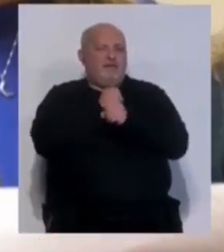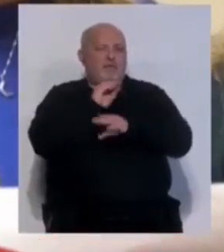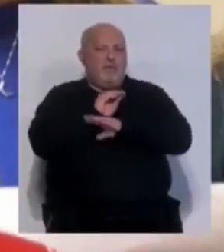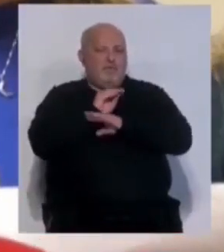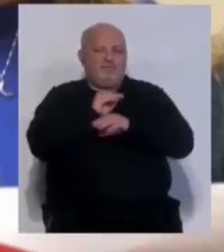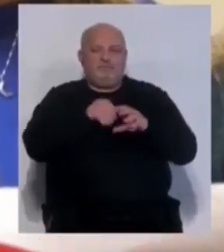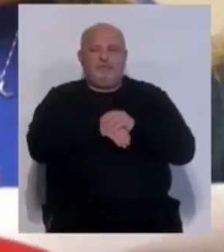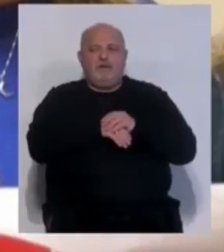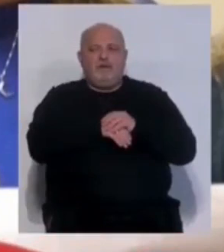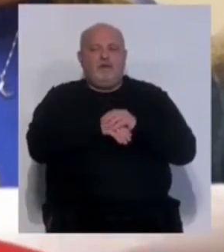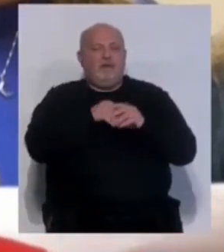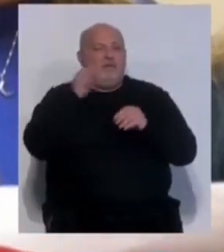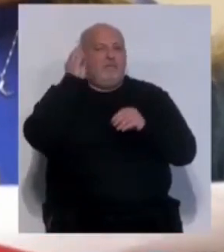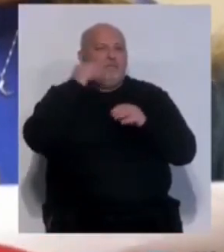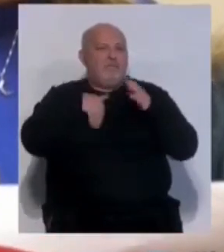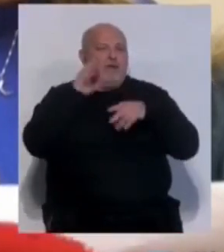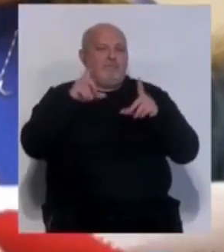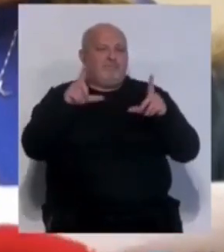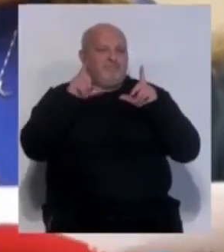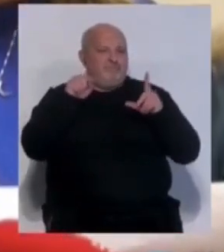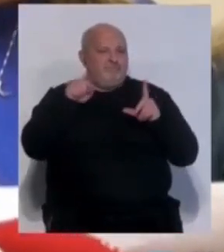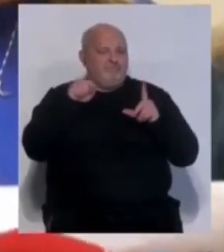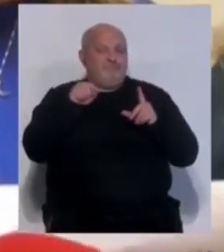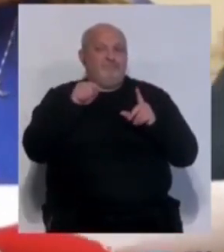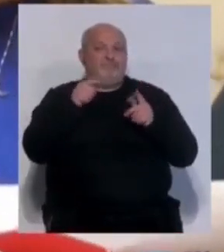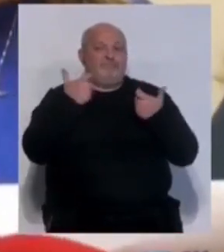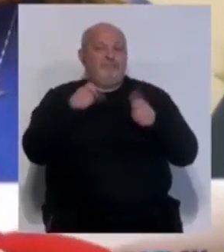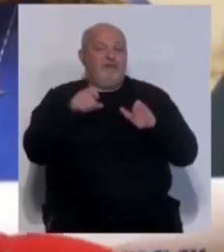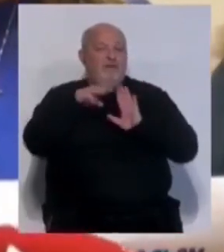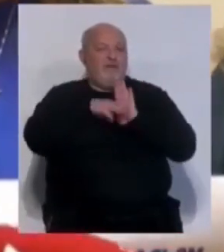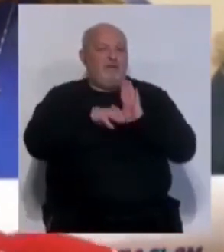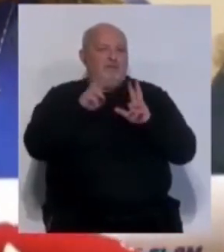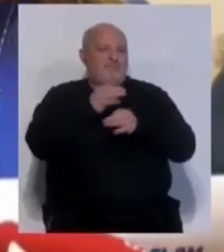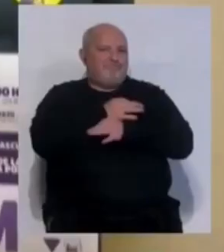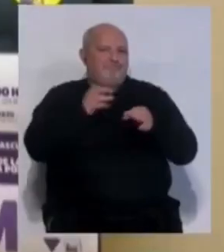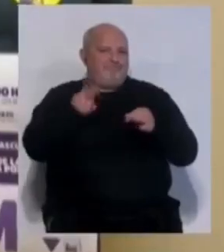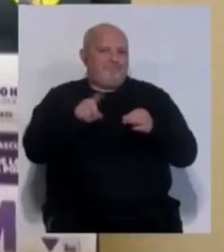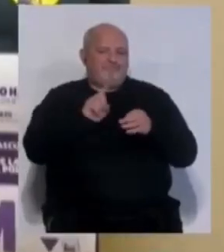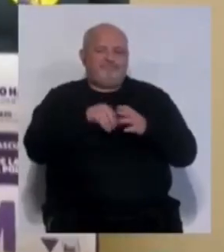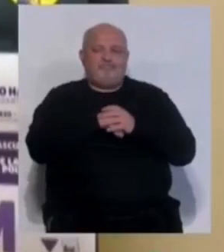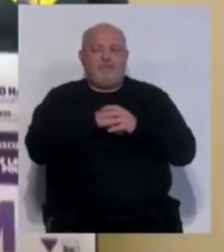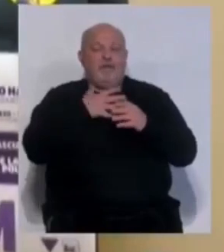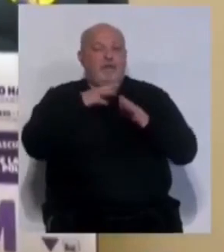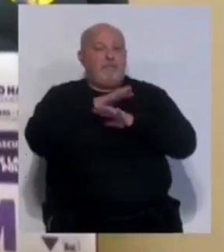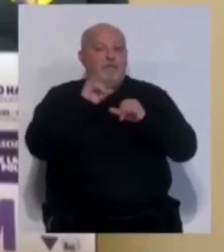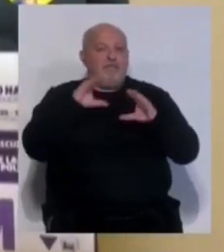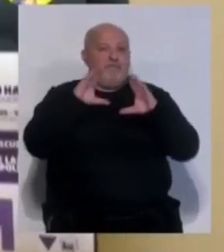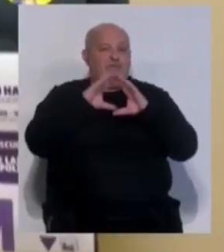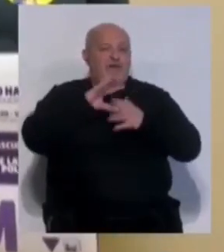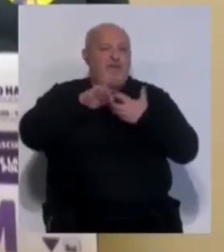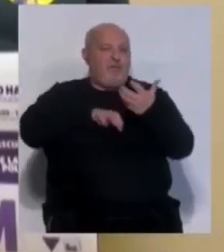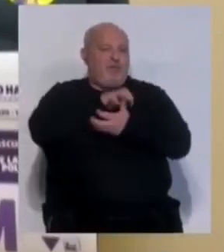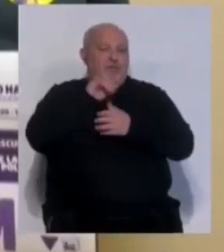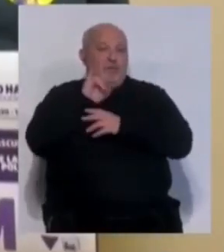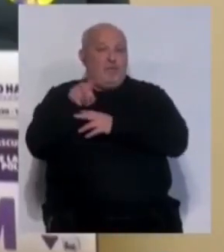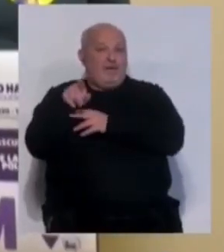cuidado, donde somos las mujeres las mayores protagonistas y donde las condiciones no son las adecuadas. Bajo el lema Paz, Feminismo y Revolución,